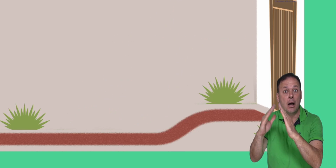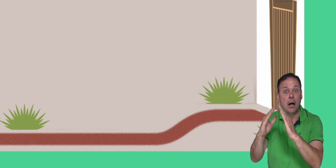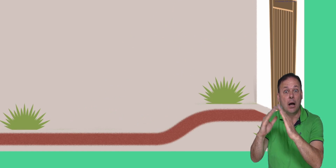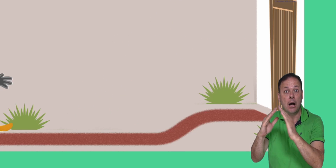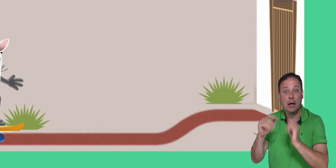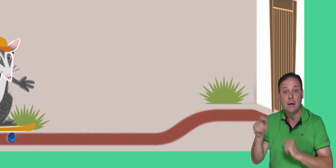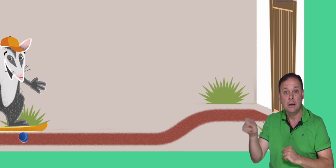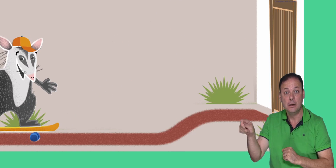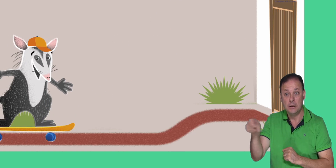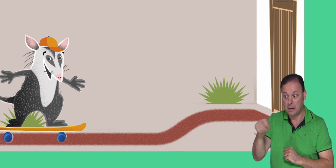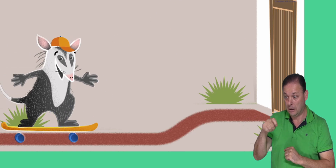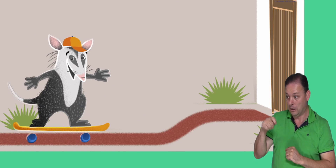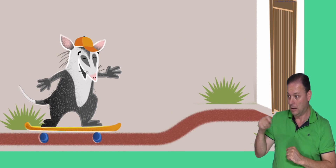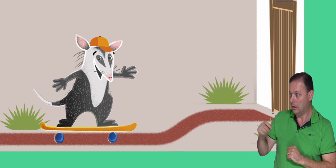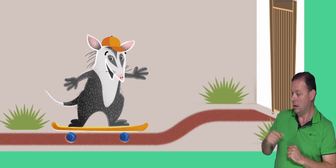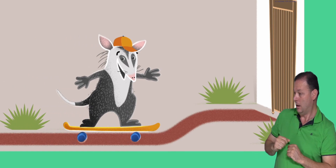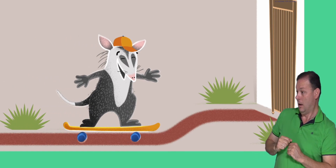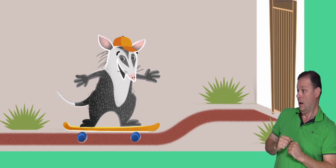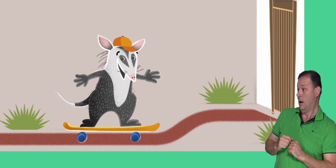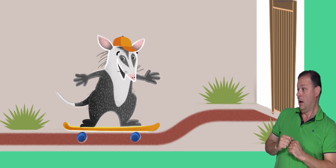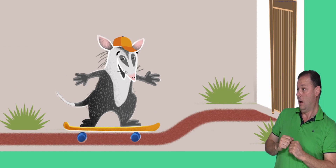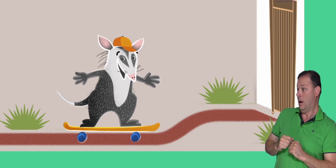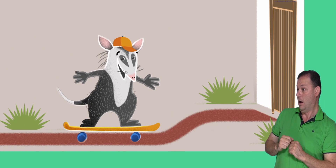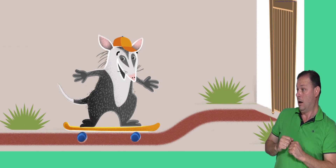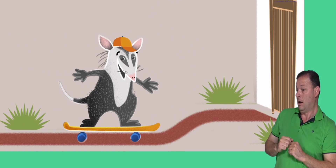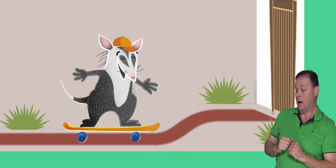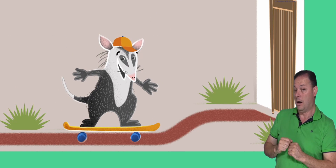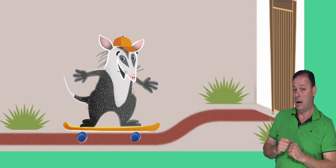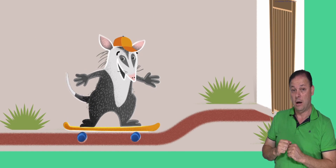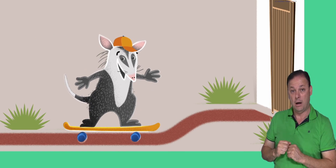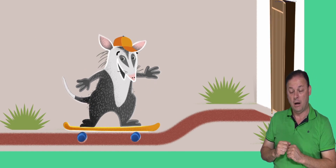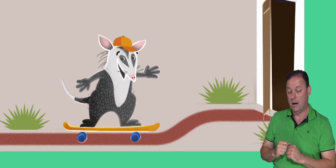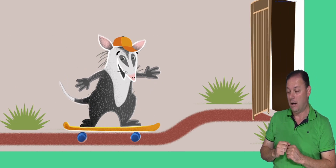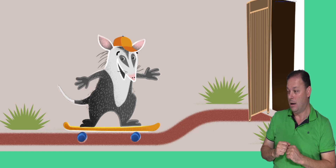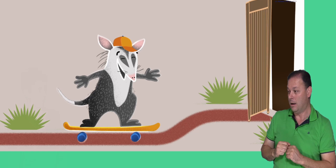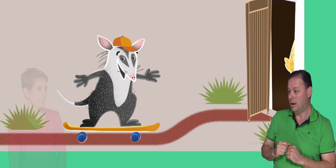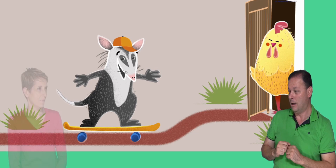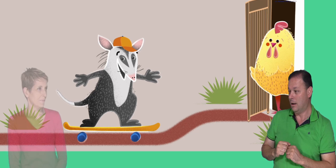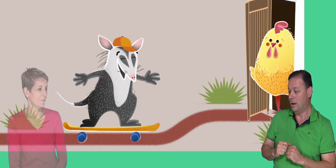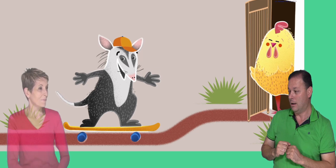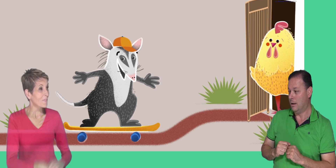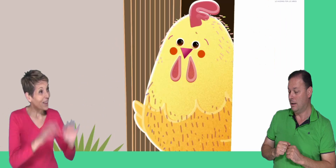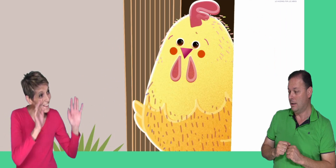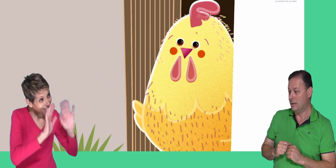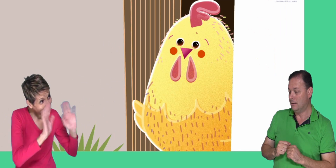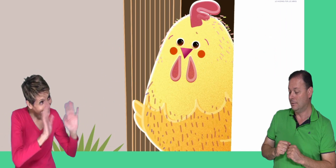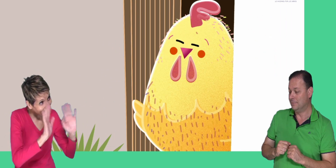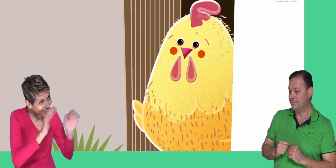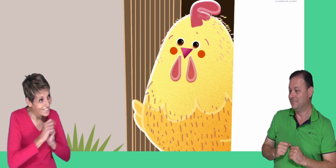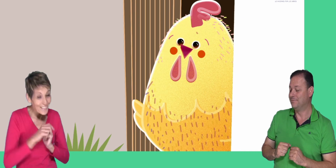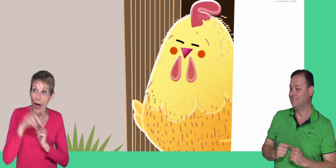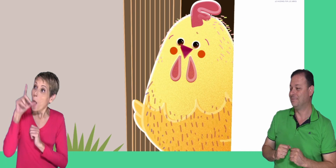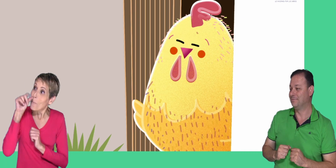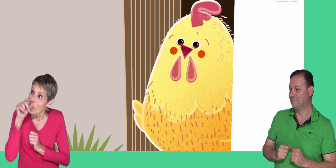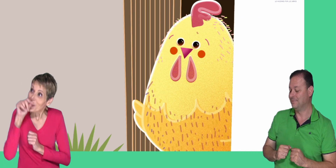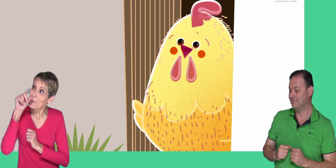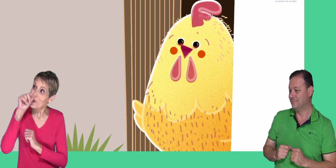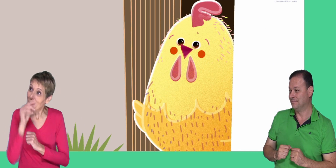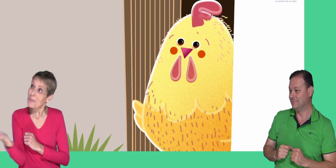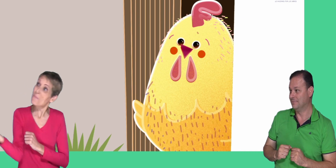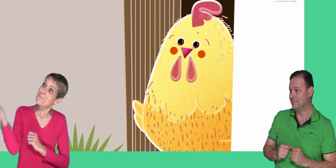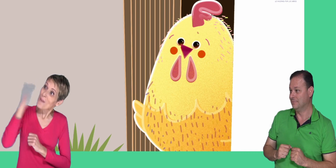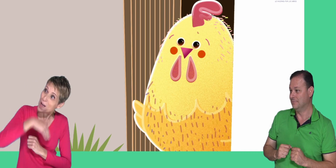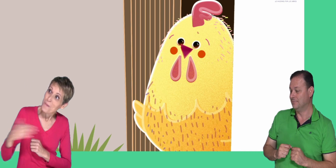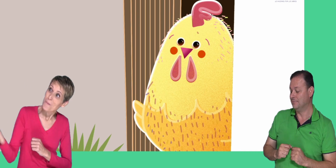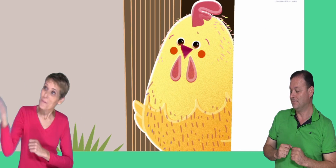Cuando llegó a la casa de la gallina, la puerta se abrió de repente y la gallina gritó. ¡Hola